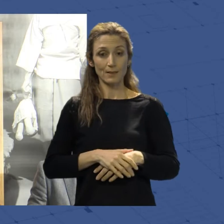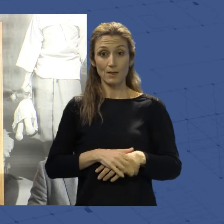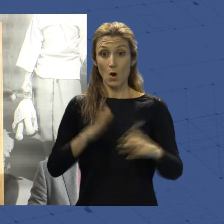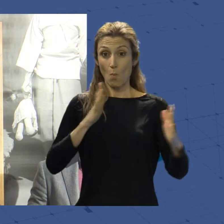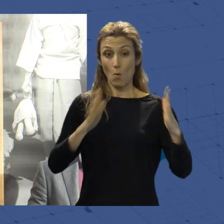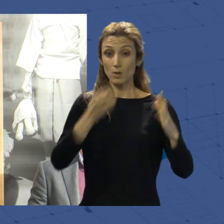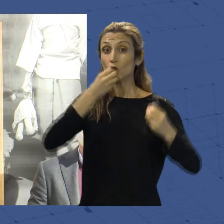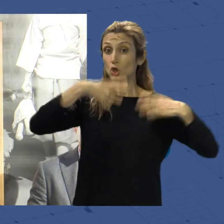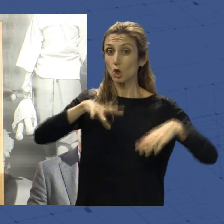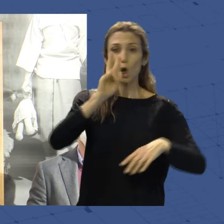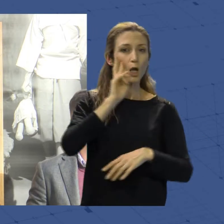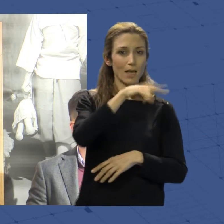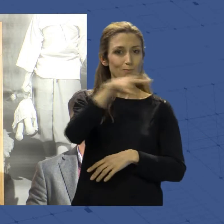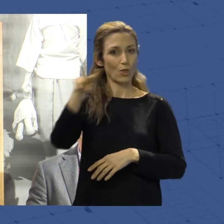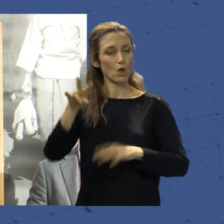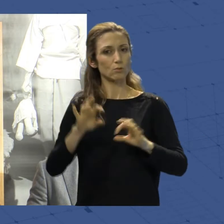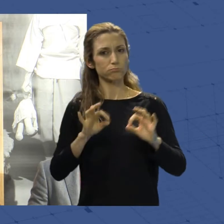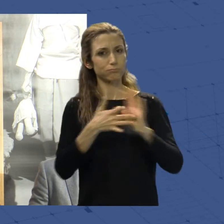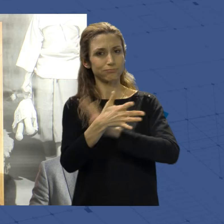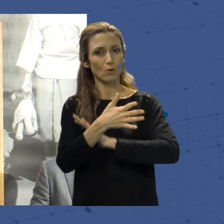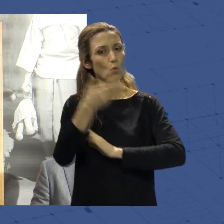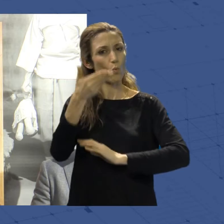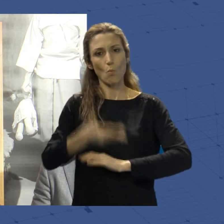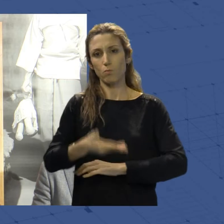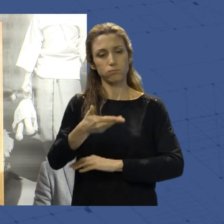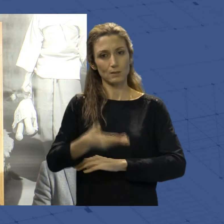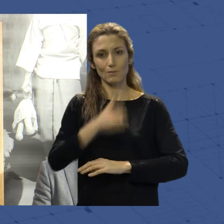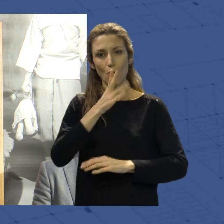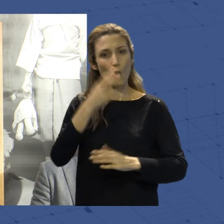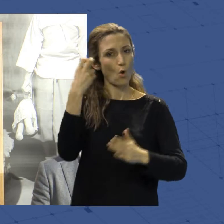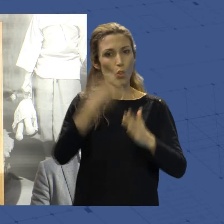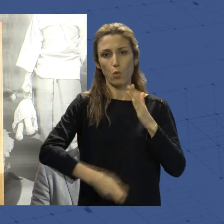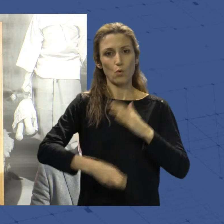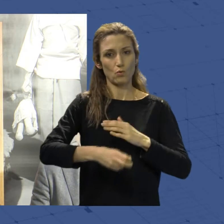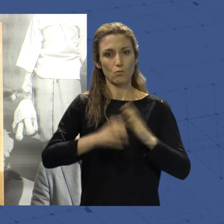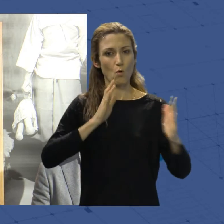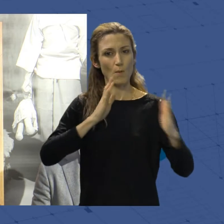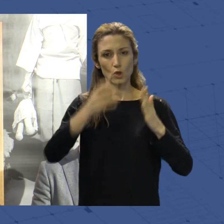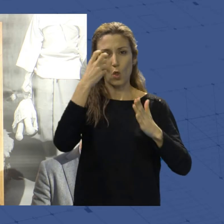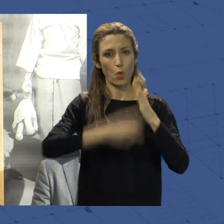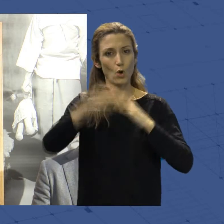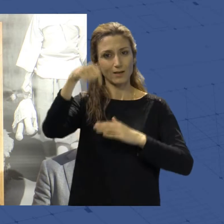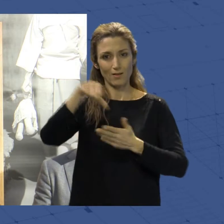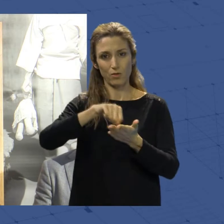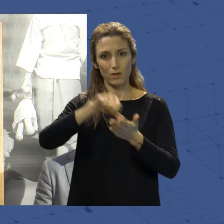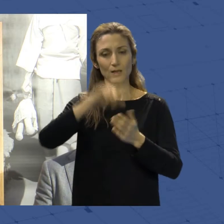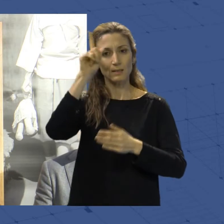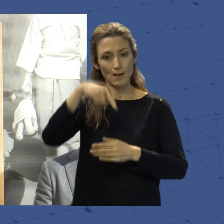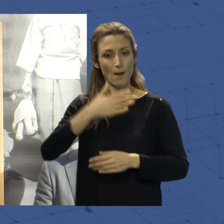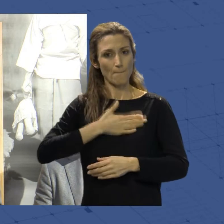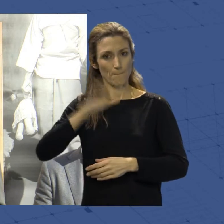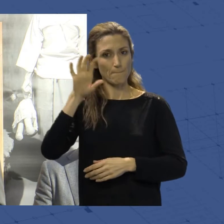exposición es sin duda un momento muy duro, uno de los momentos más duros de nuestra ciudad y también de nuestro país,